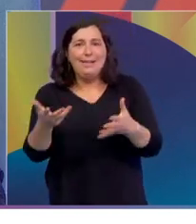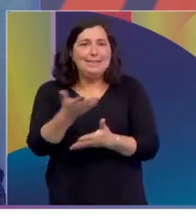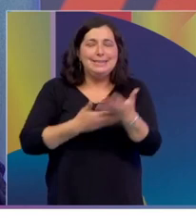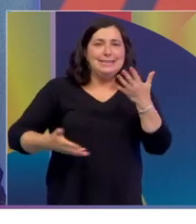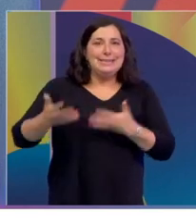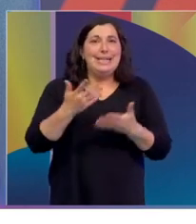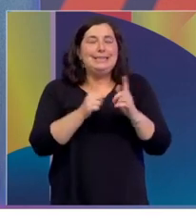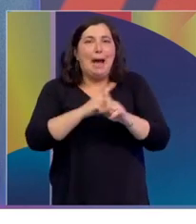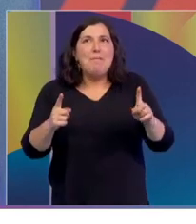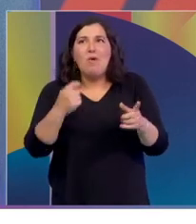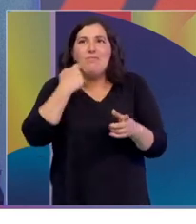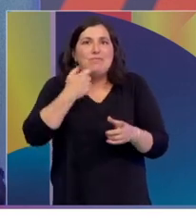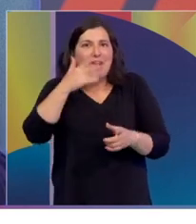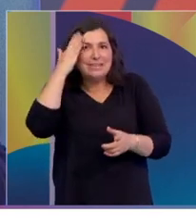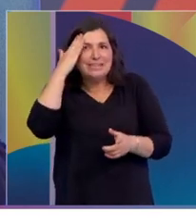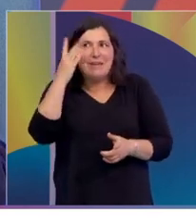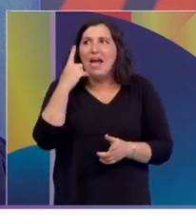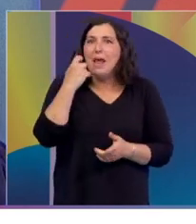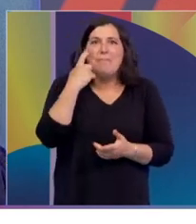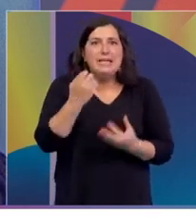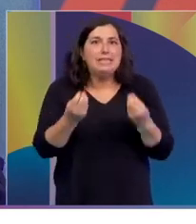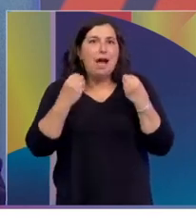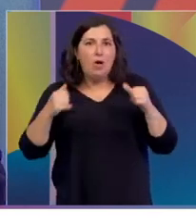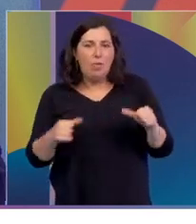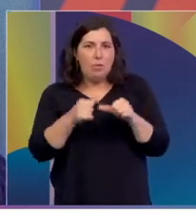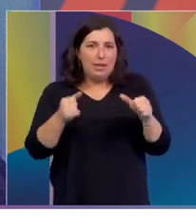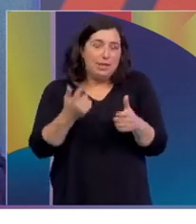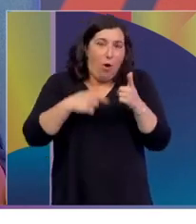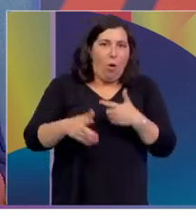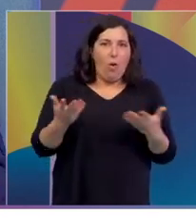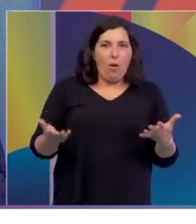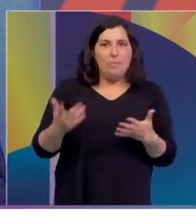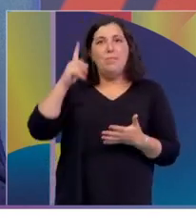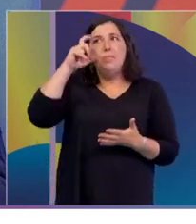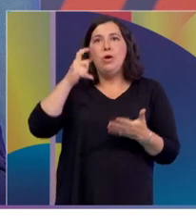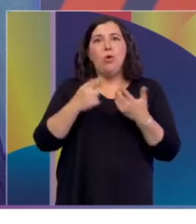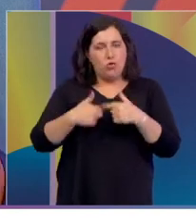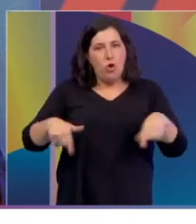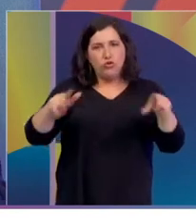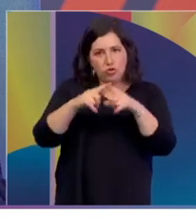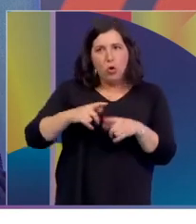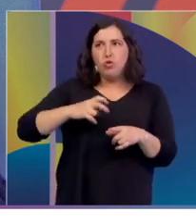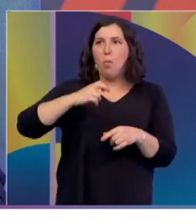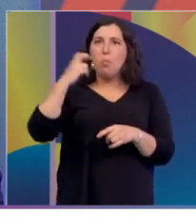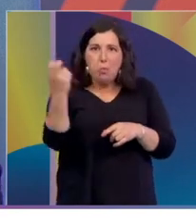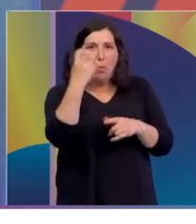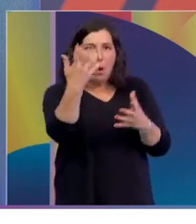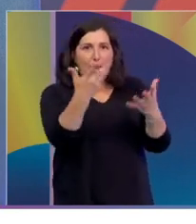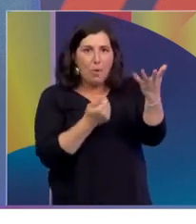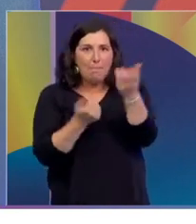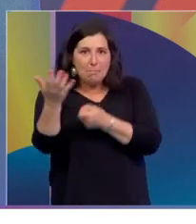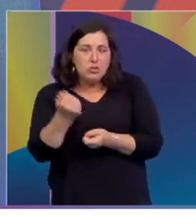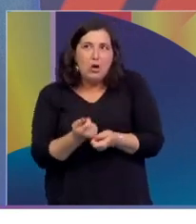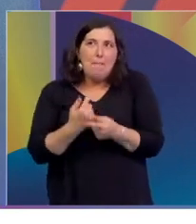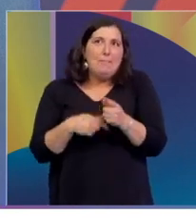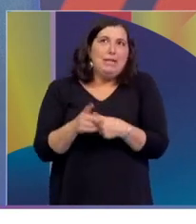la experiencia, ¿no?, para formarse. Obviamente que nosotros tratamos de buscar los apoyos y todo, pero no es lo mismo